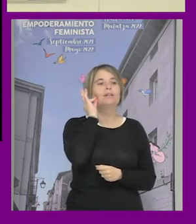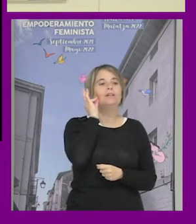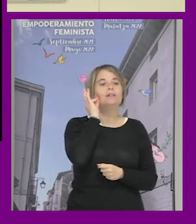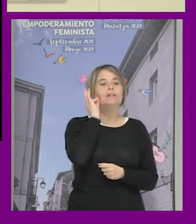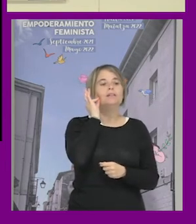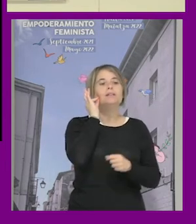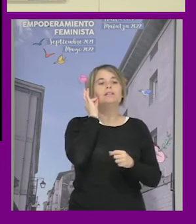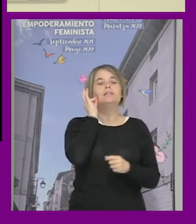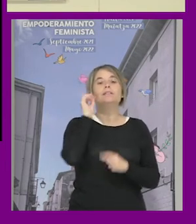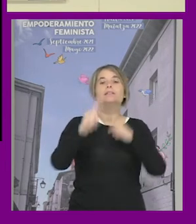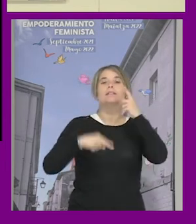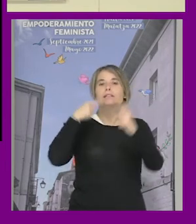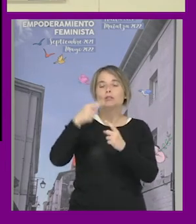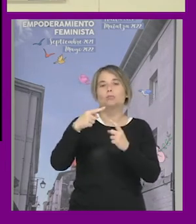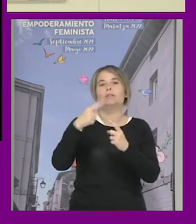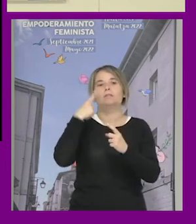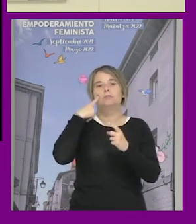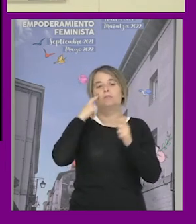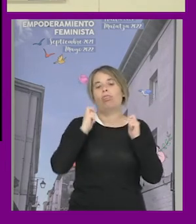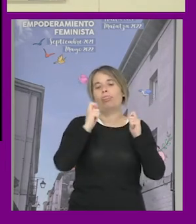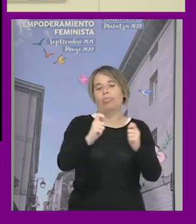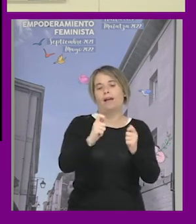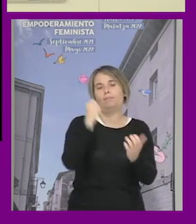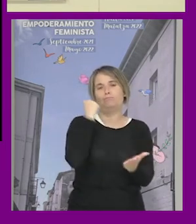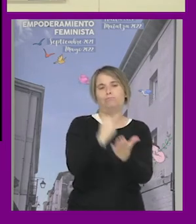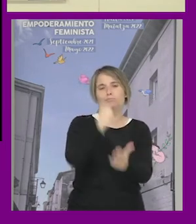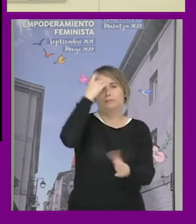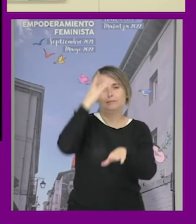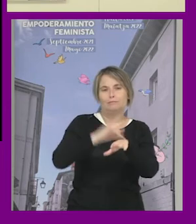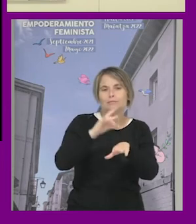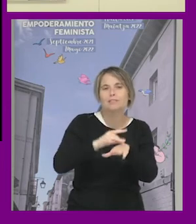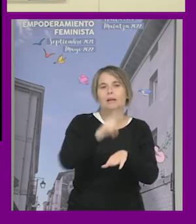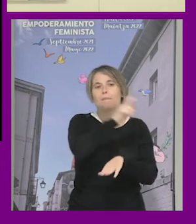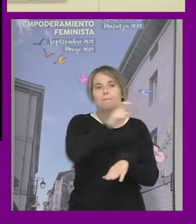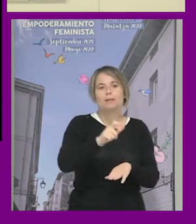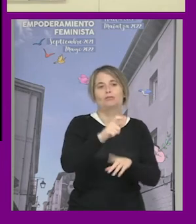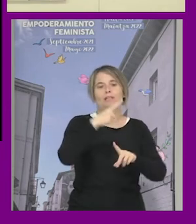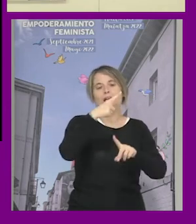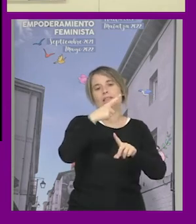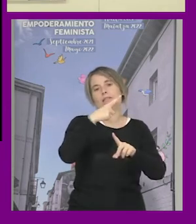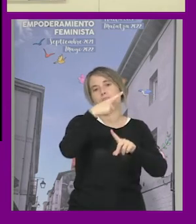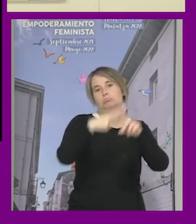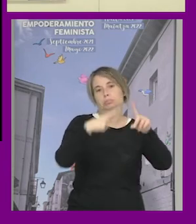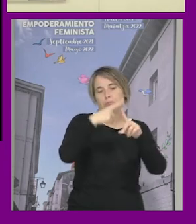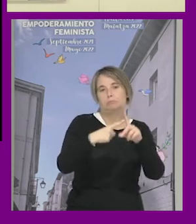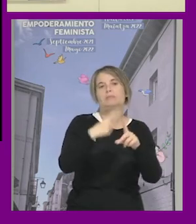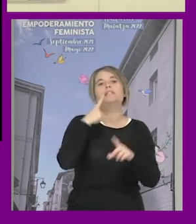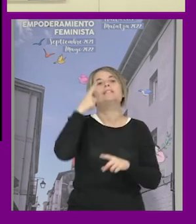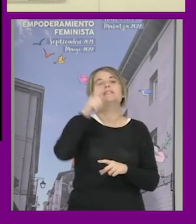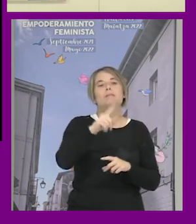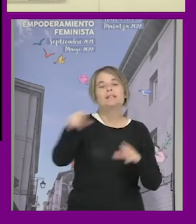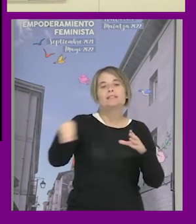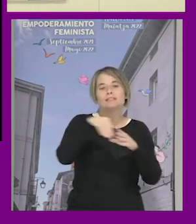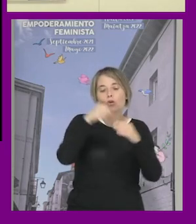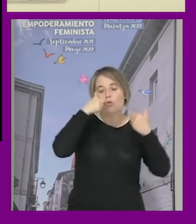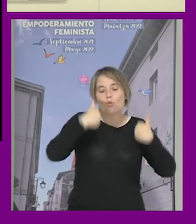que seguiría la negación y patologización de las corporalidades de las personas intersex pero también las acciones encaminadas a encajar